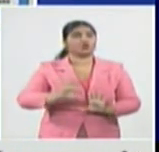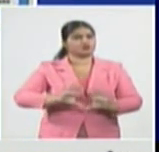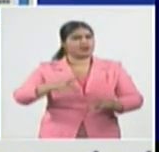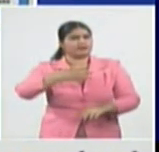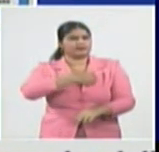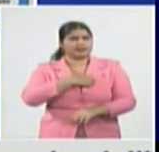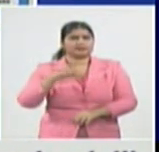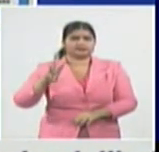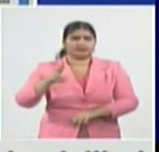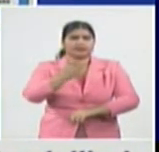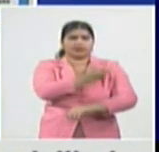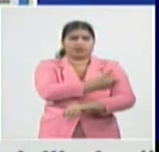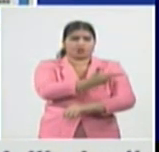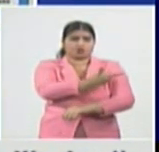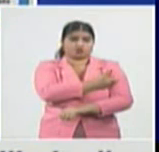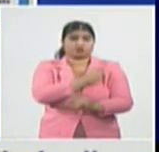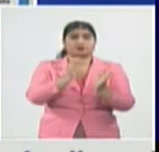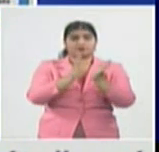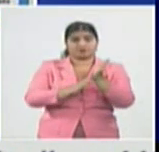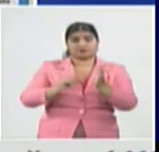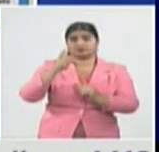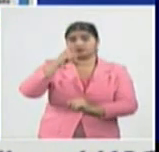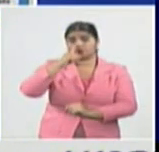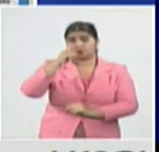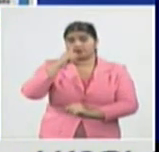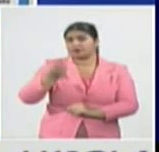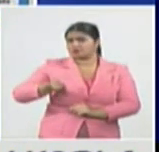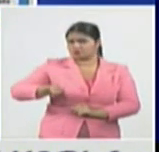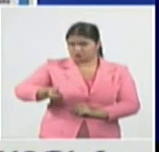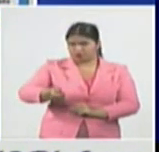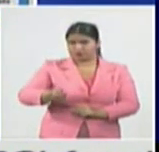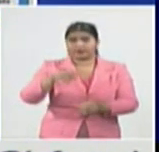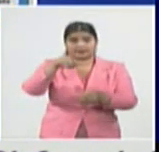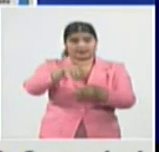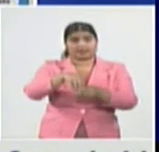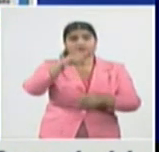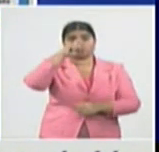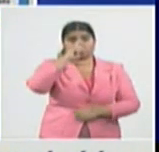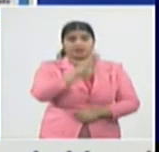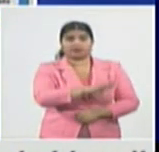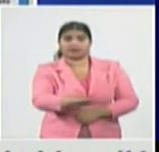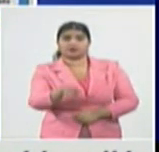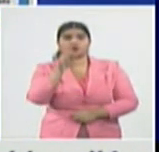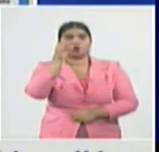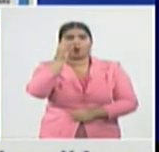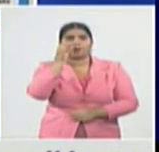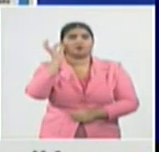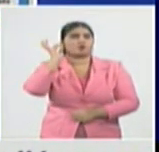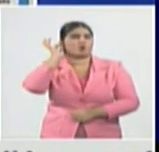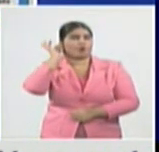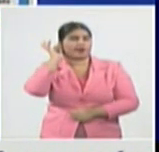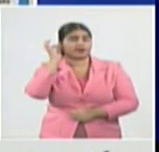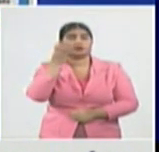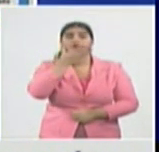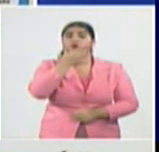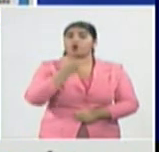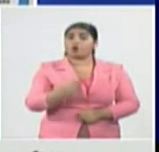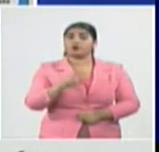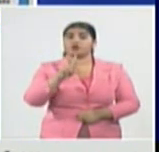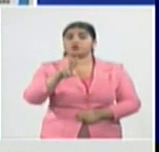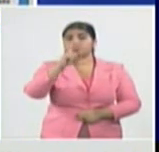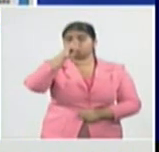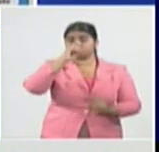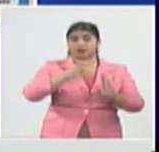inmunización en el mes de noviembre incluidos niñas, niños y adolescentes entre los dos años y los